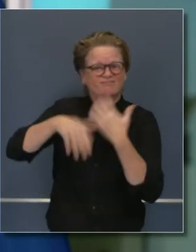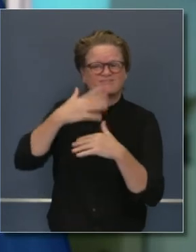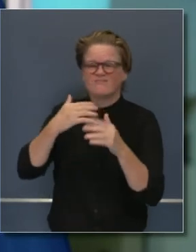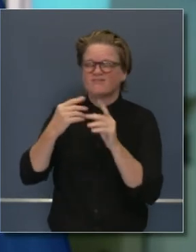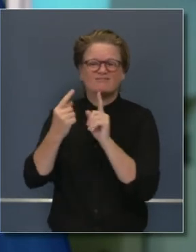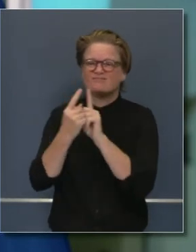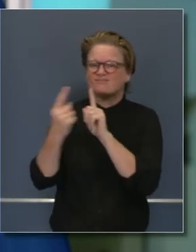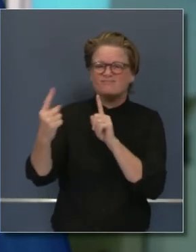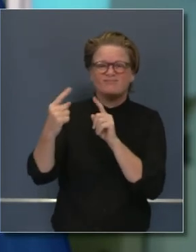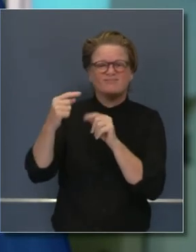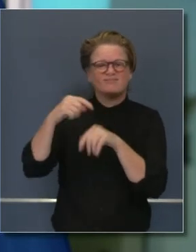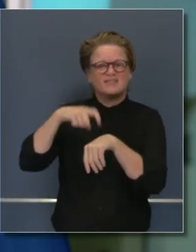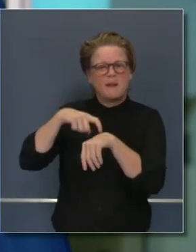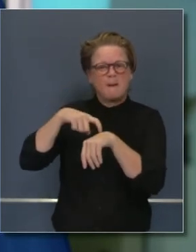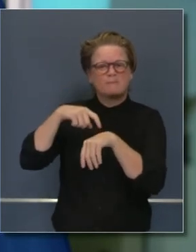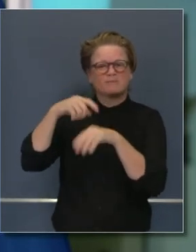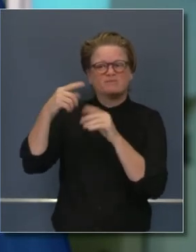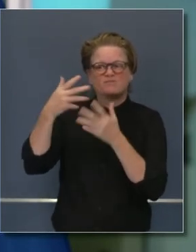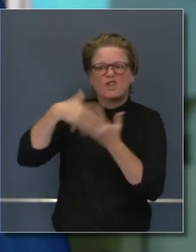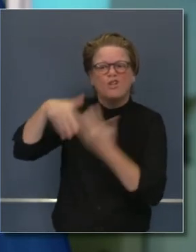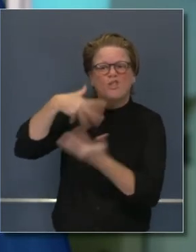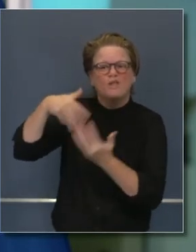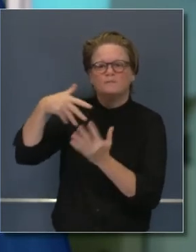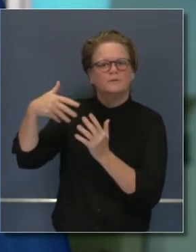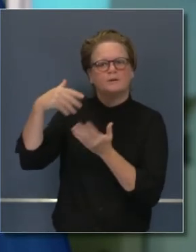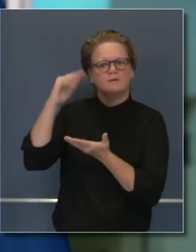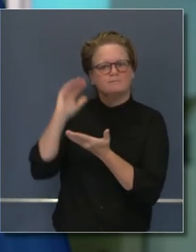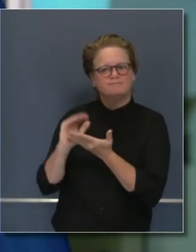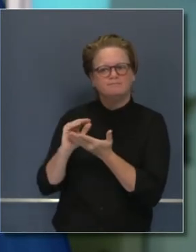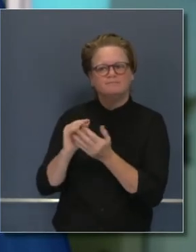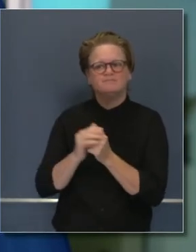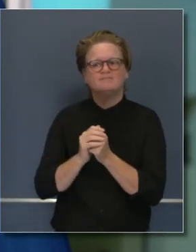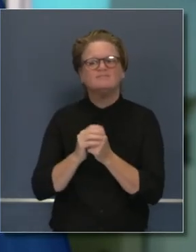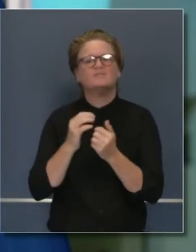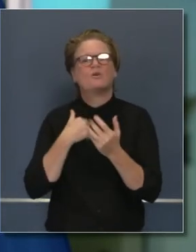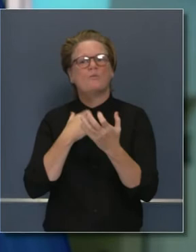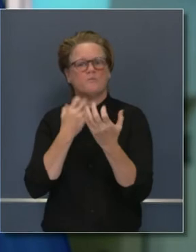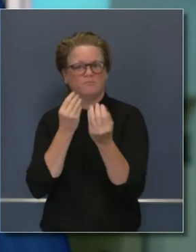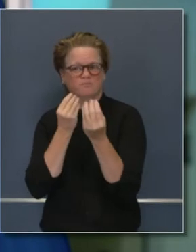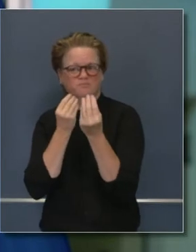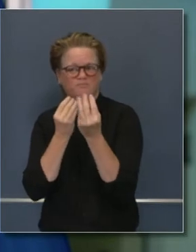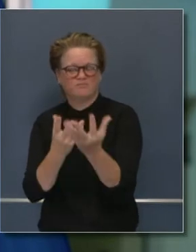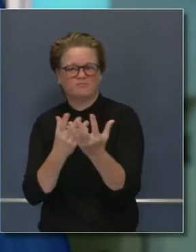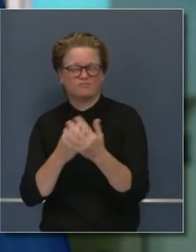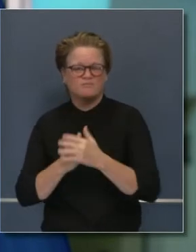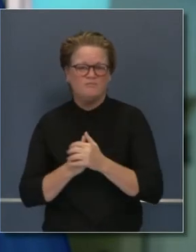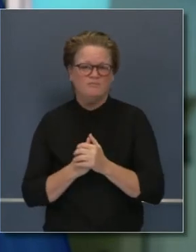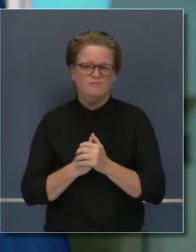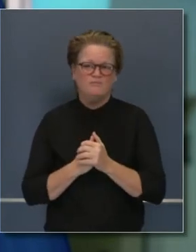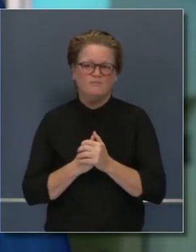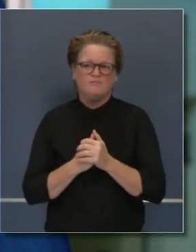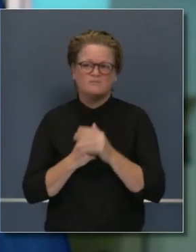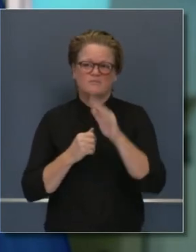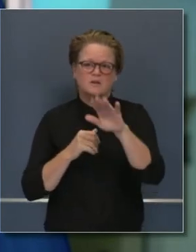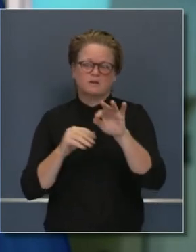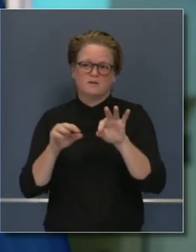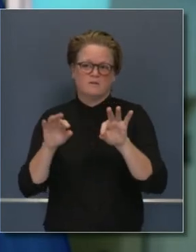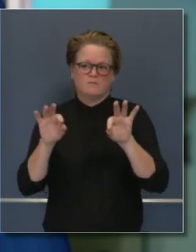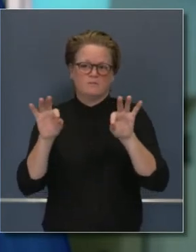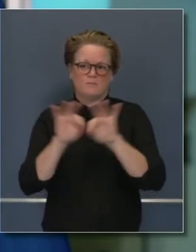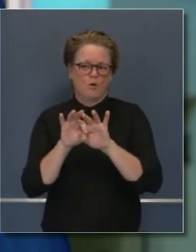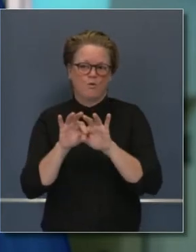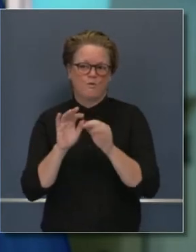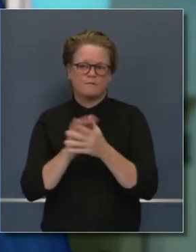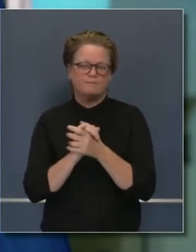reduzca la aglomeración con otras personas. Sobre ese tema debo reconocer algo antes de comenzar con sus